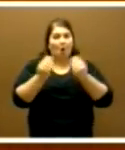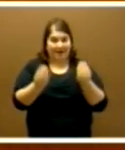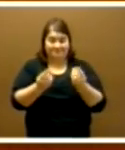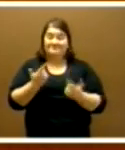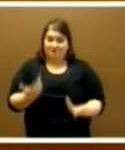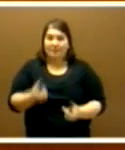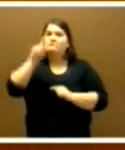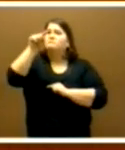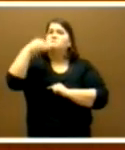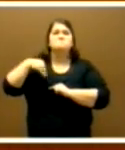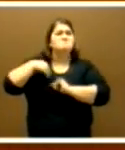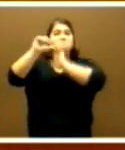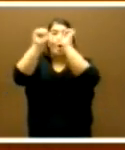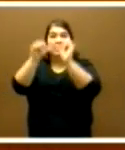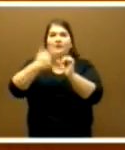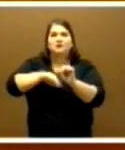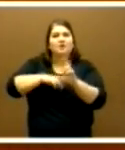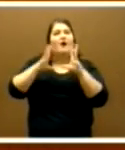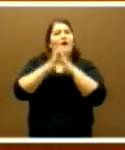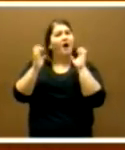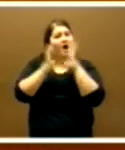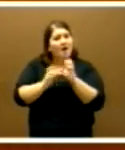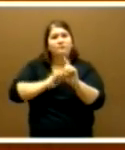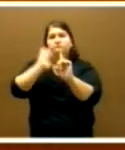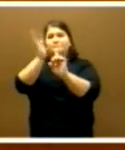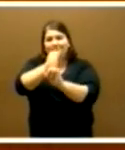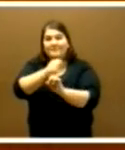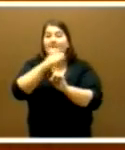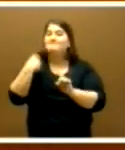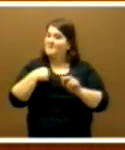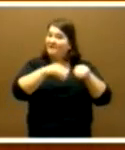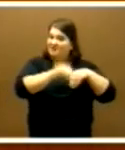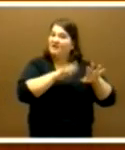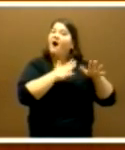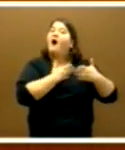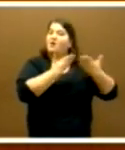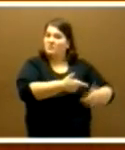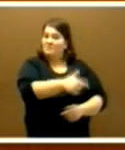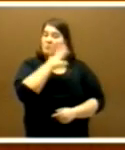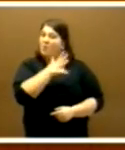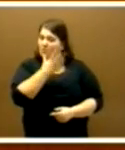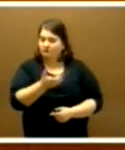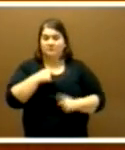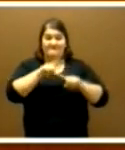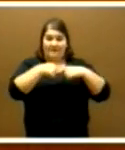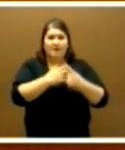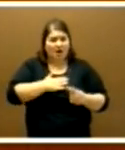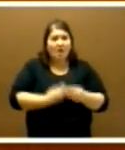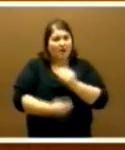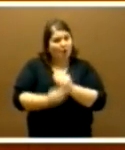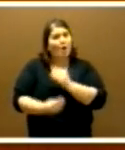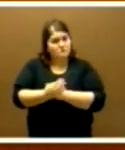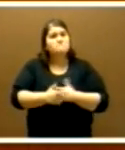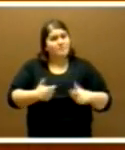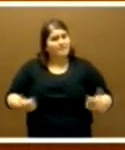aspiramos con esta estrategia, porque se sigue constatando que las familias desearían tener más hijos de los que